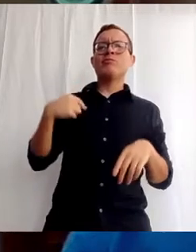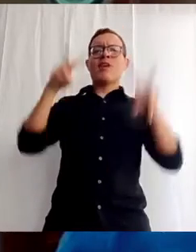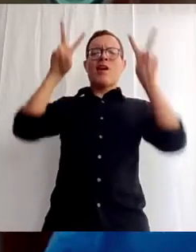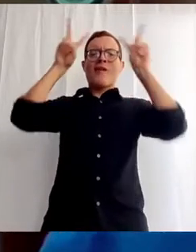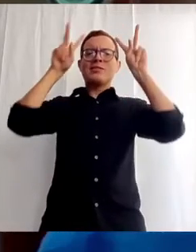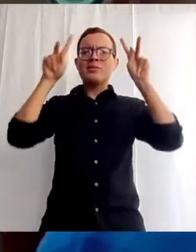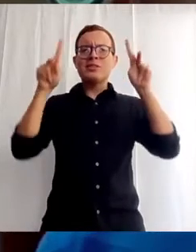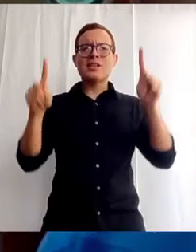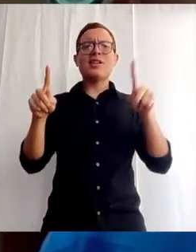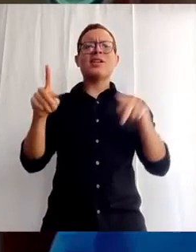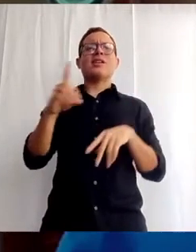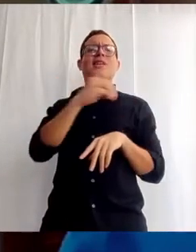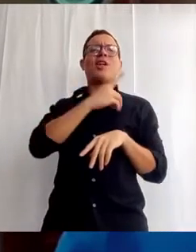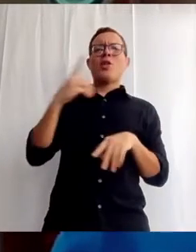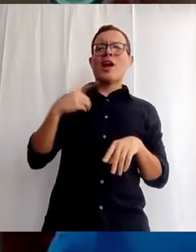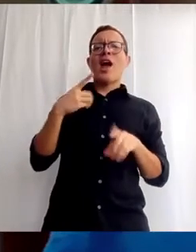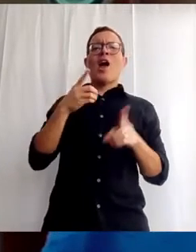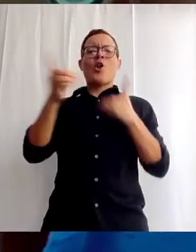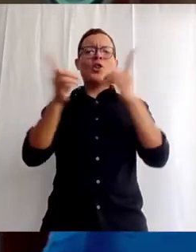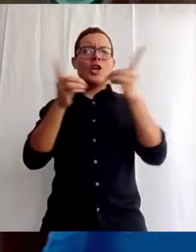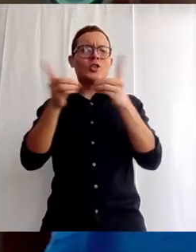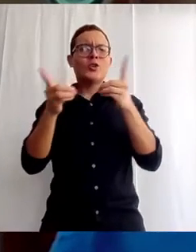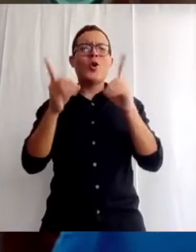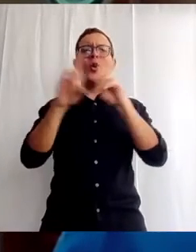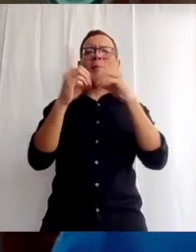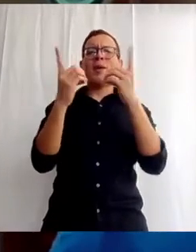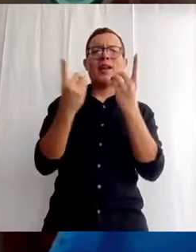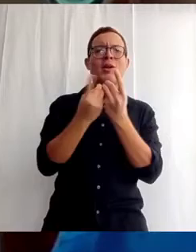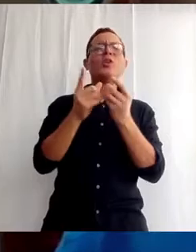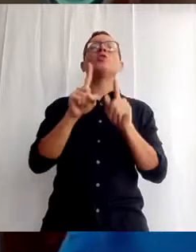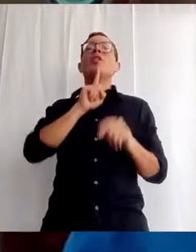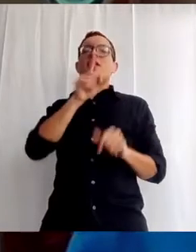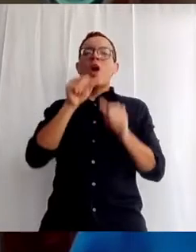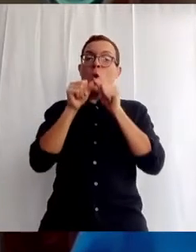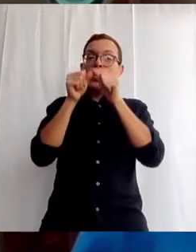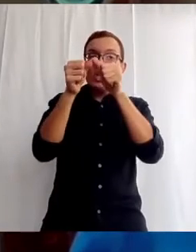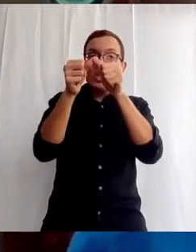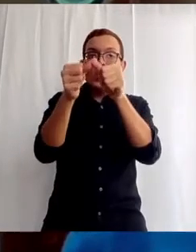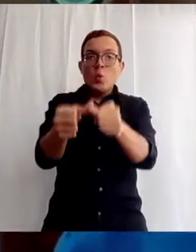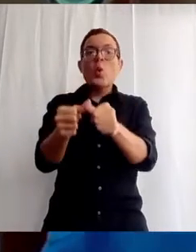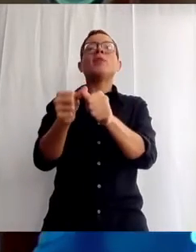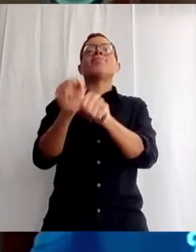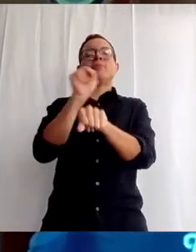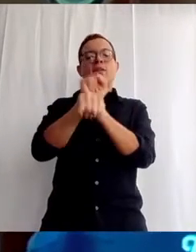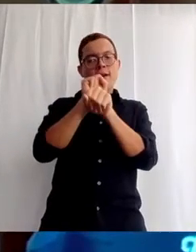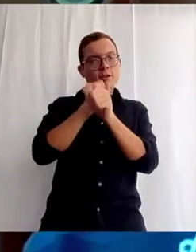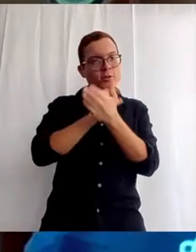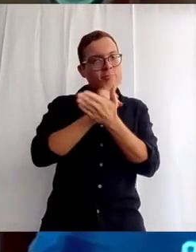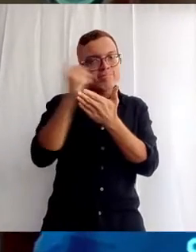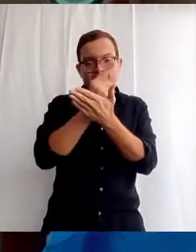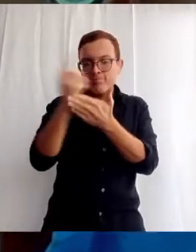decanos, los directores del departamento, se siguen reuniendo semanalmente con los